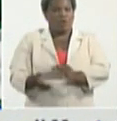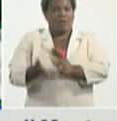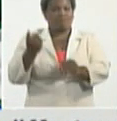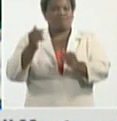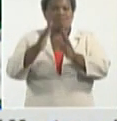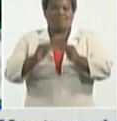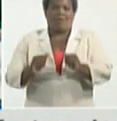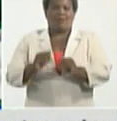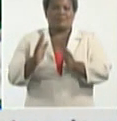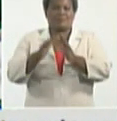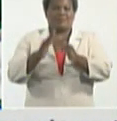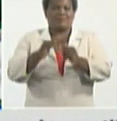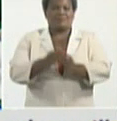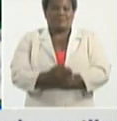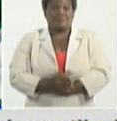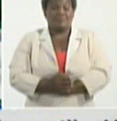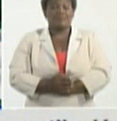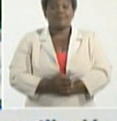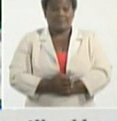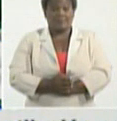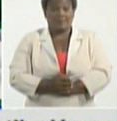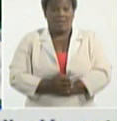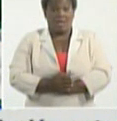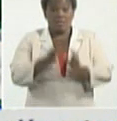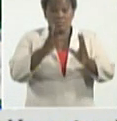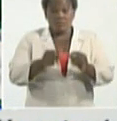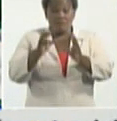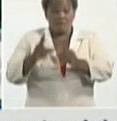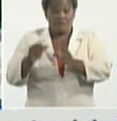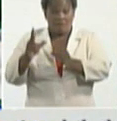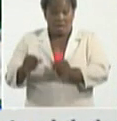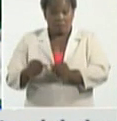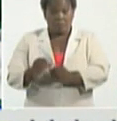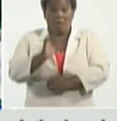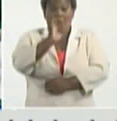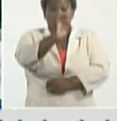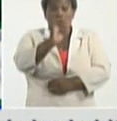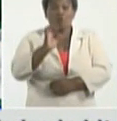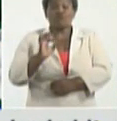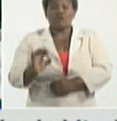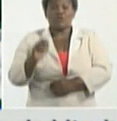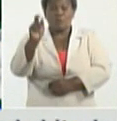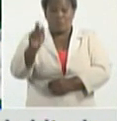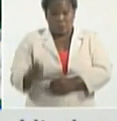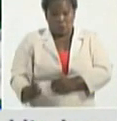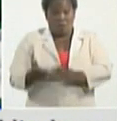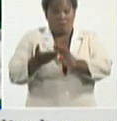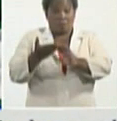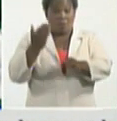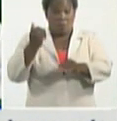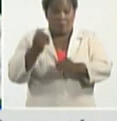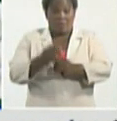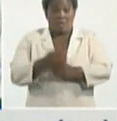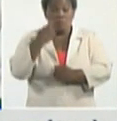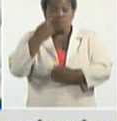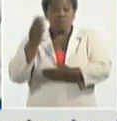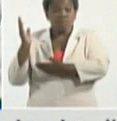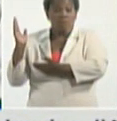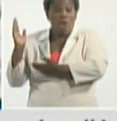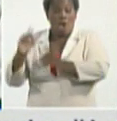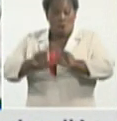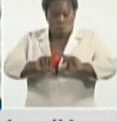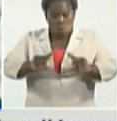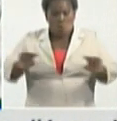de egreso. Esto hace que el paciente, el porciento de pacientes recuperados que ahí ustedes tienen el número